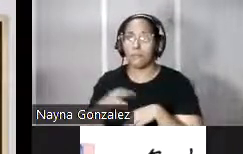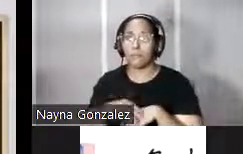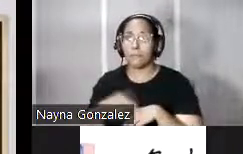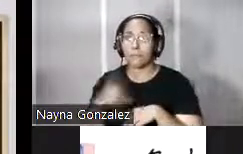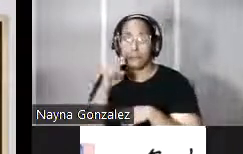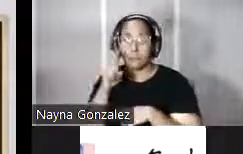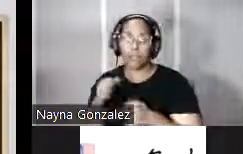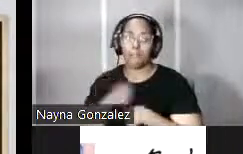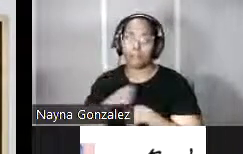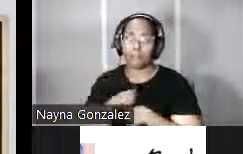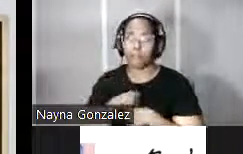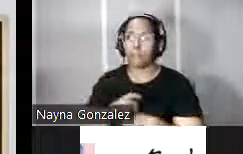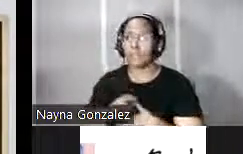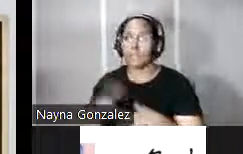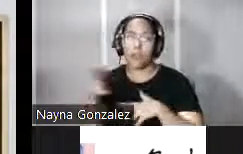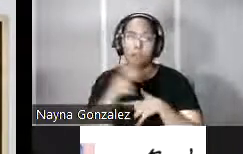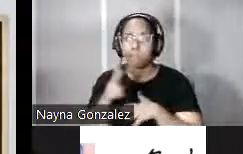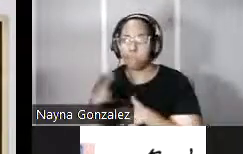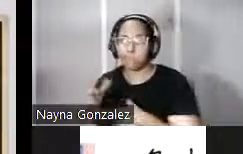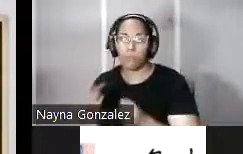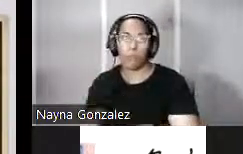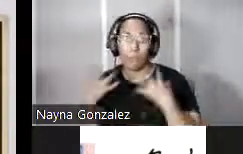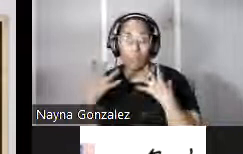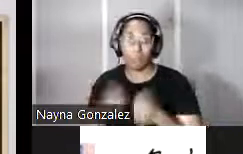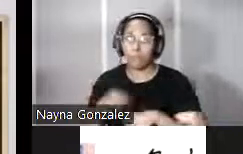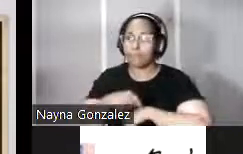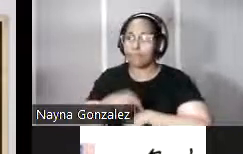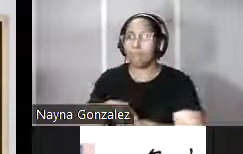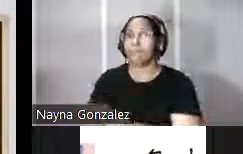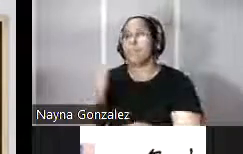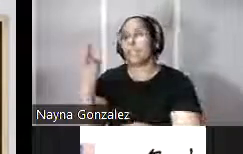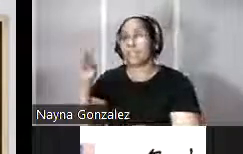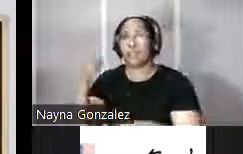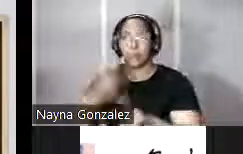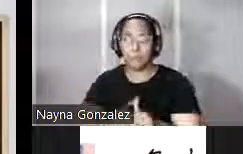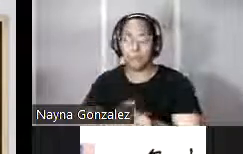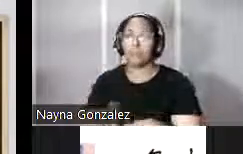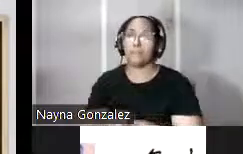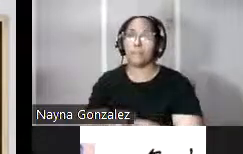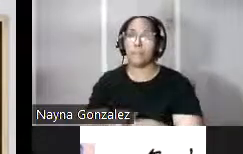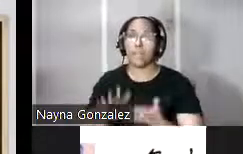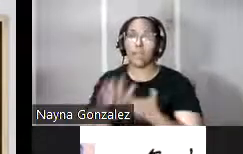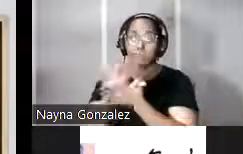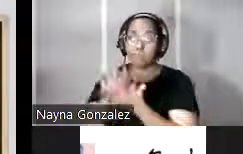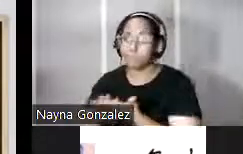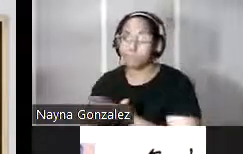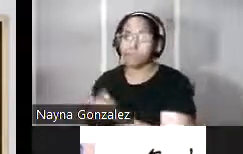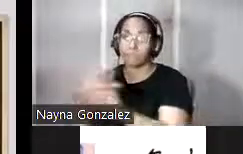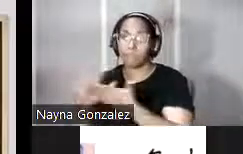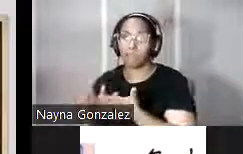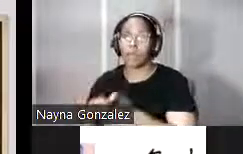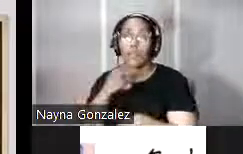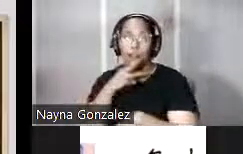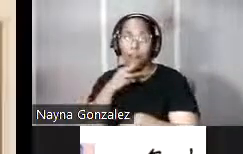sobrevivan durante un asedio de al menos cuatro meses y además incide en la necesidad de mantener limpios los aljibes para mantener el agua